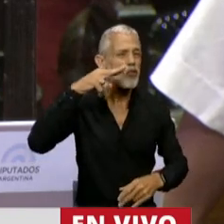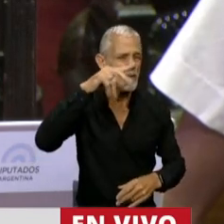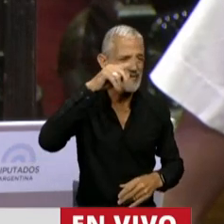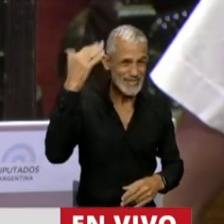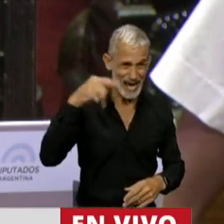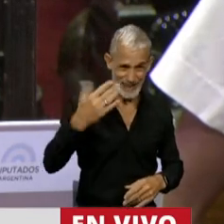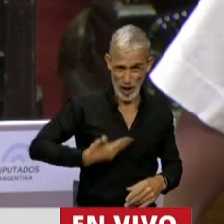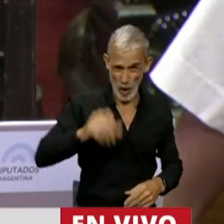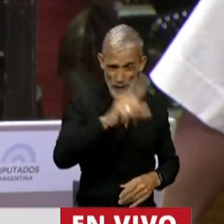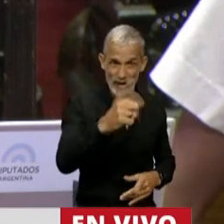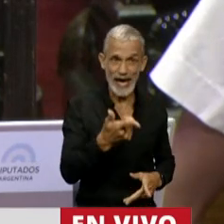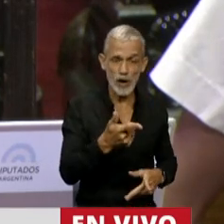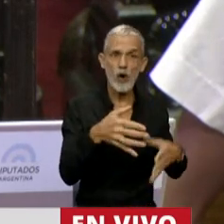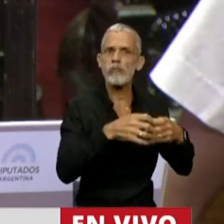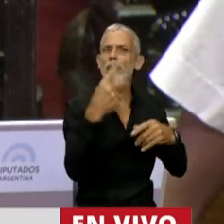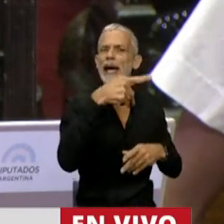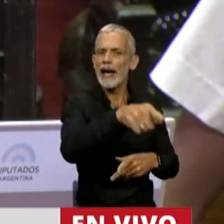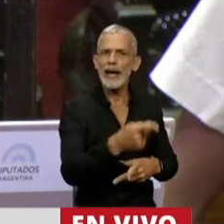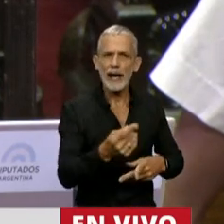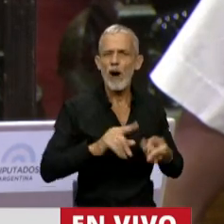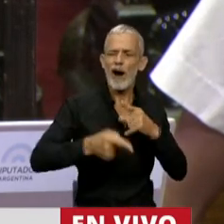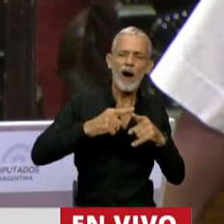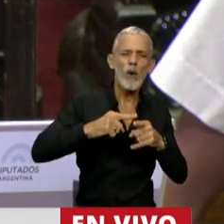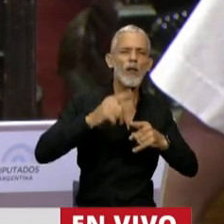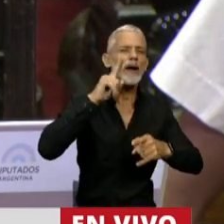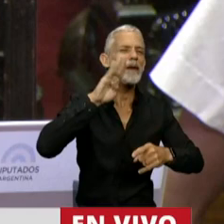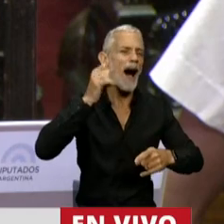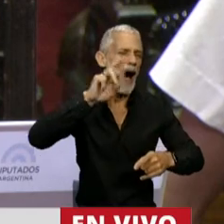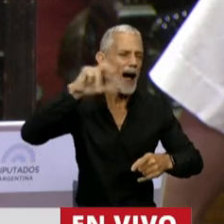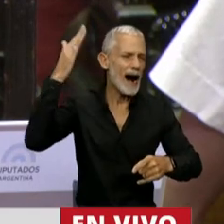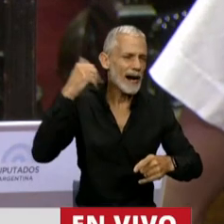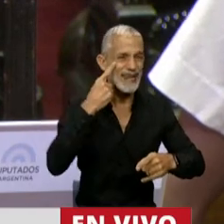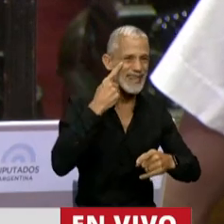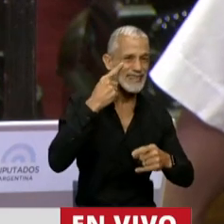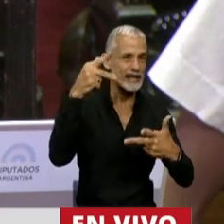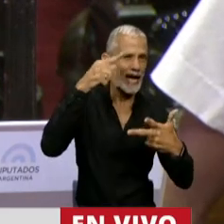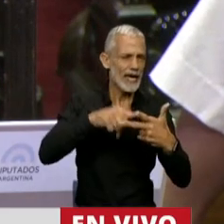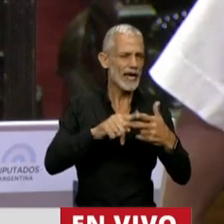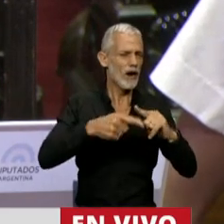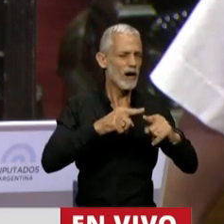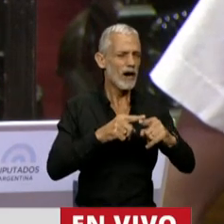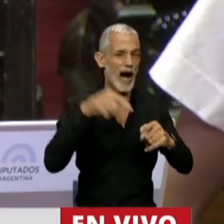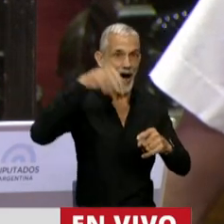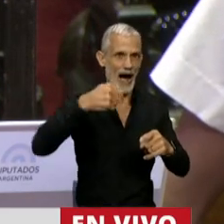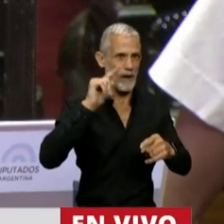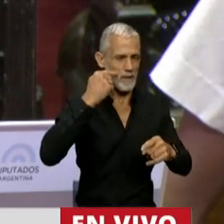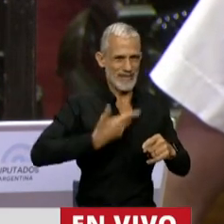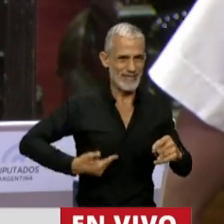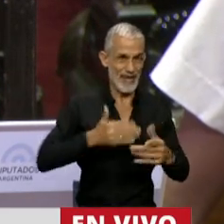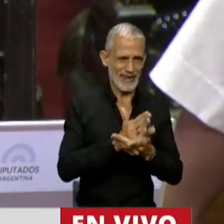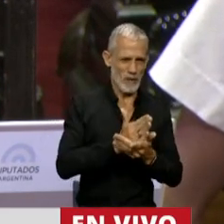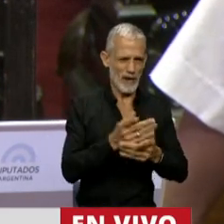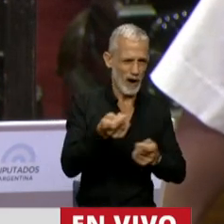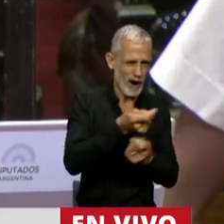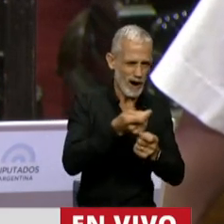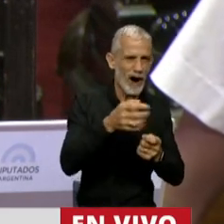gobernaban ustedes, por un acuerdo con Aníbal Ibarra y Néstor Kirchner, mediado por el actual presidente de la Nación,